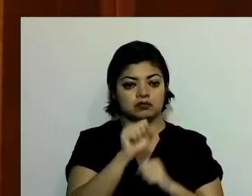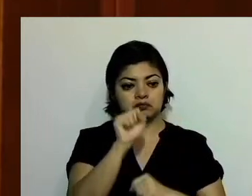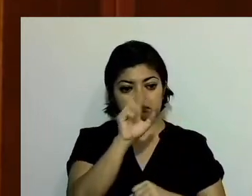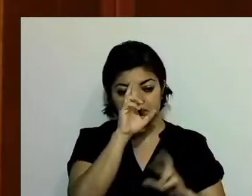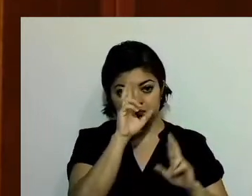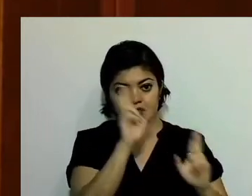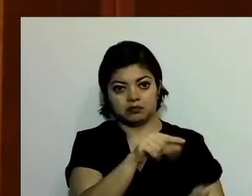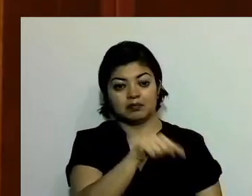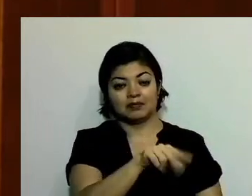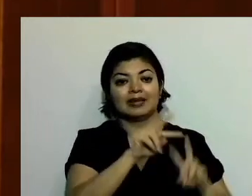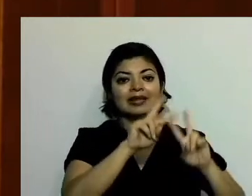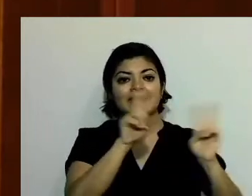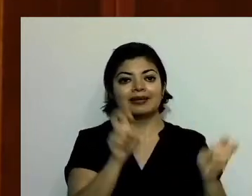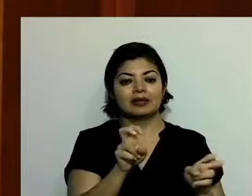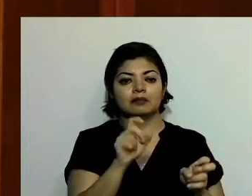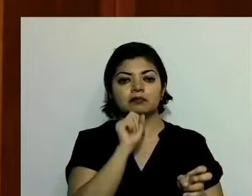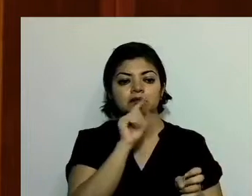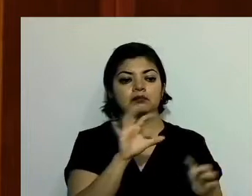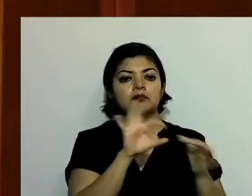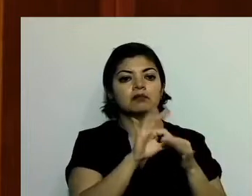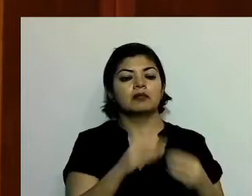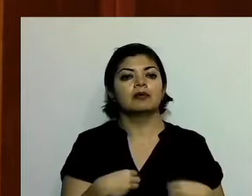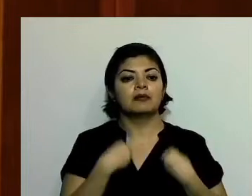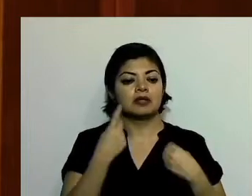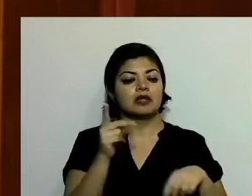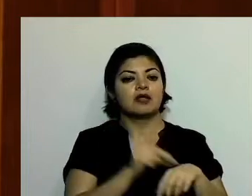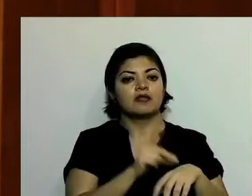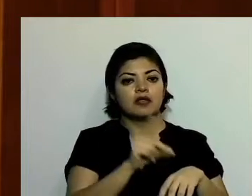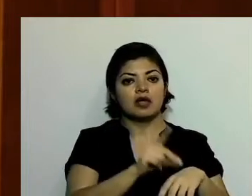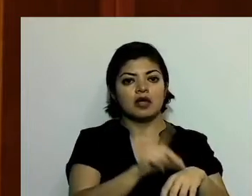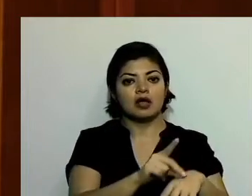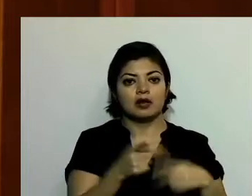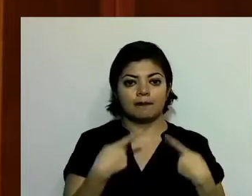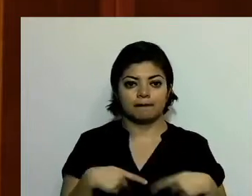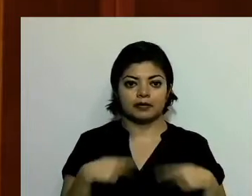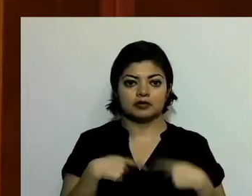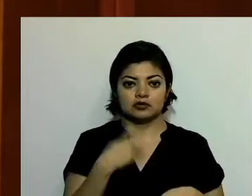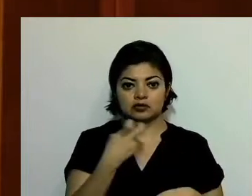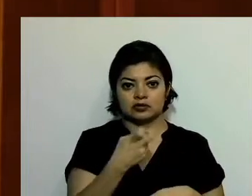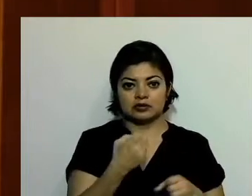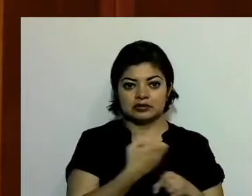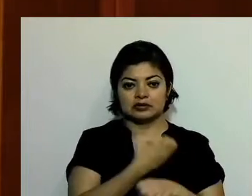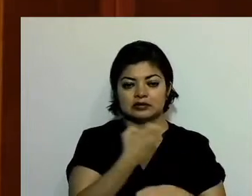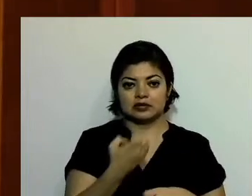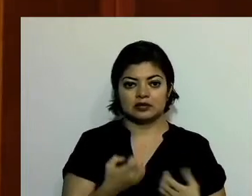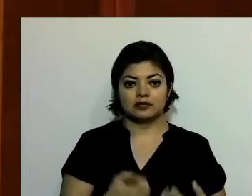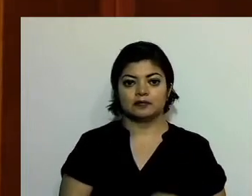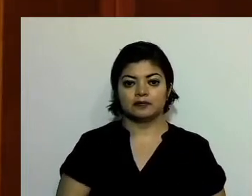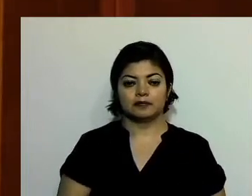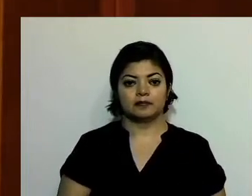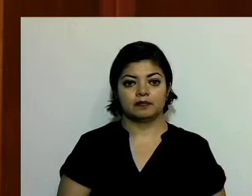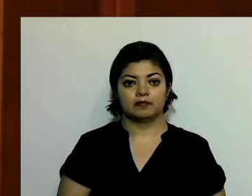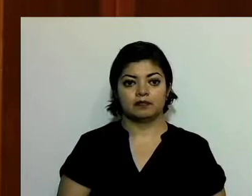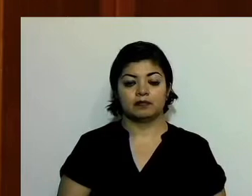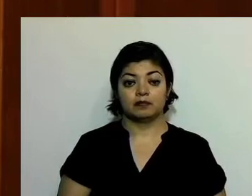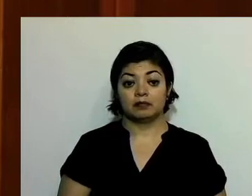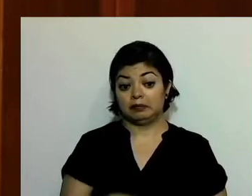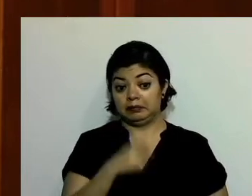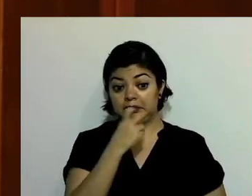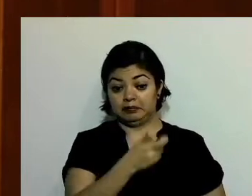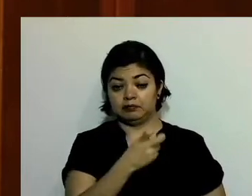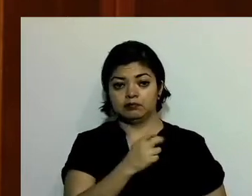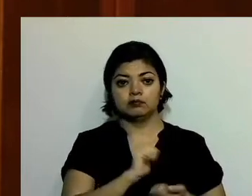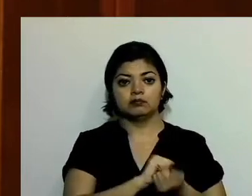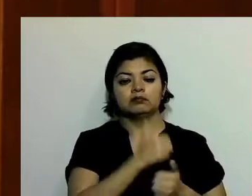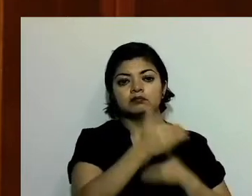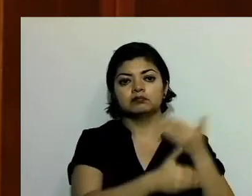temas inherentes a la vida del día a día de los ciudadanos de este Estado. Y de ahí se han generado